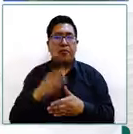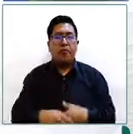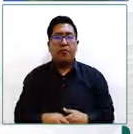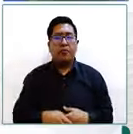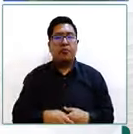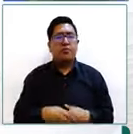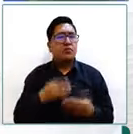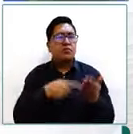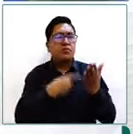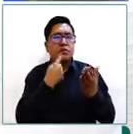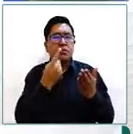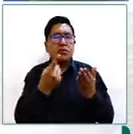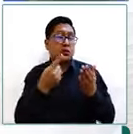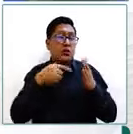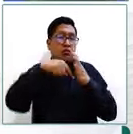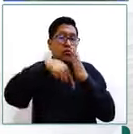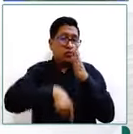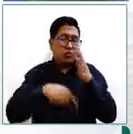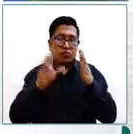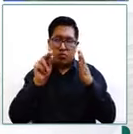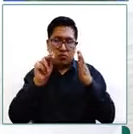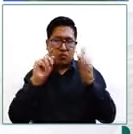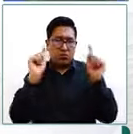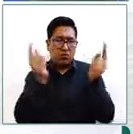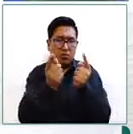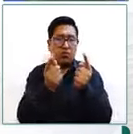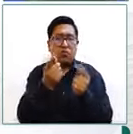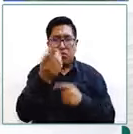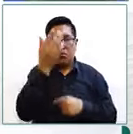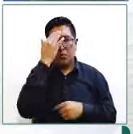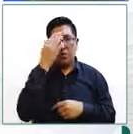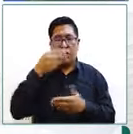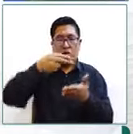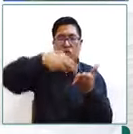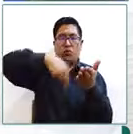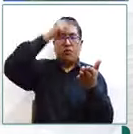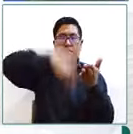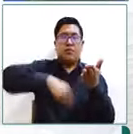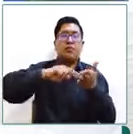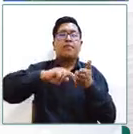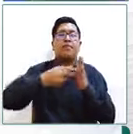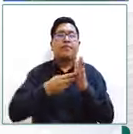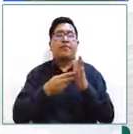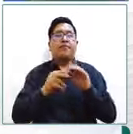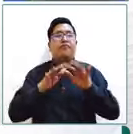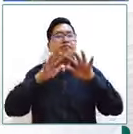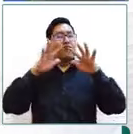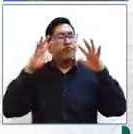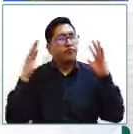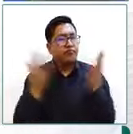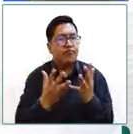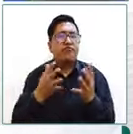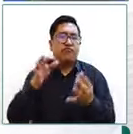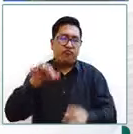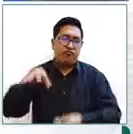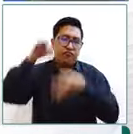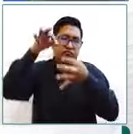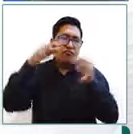que no quiero ahondar, pero ustedes saben que prácticamente es el documento que